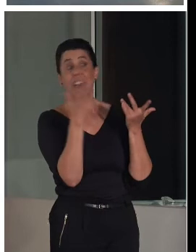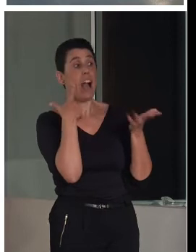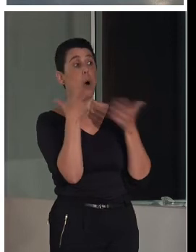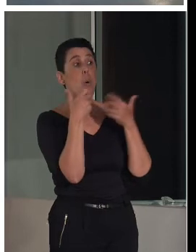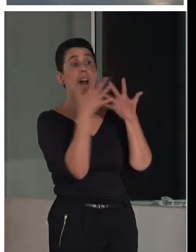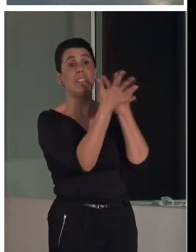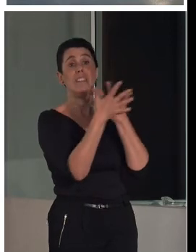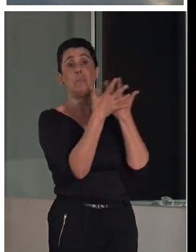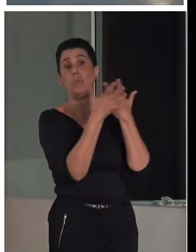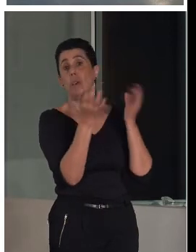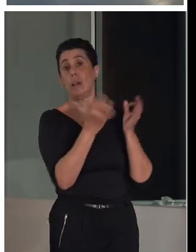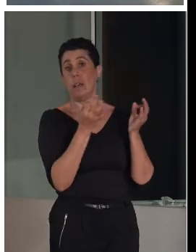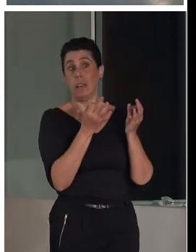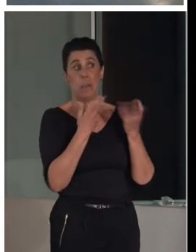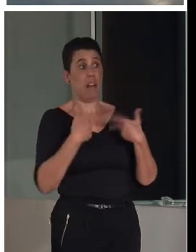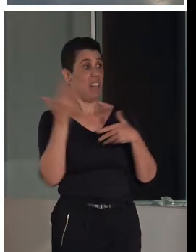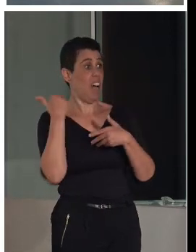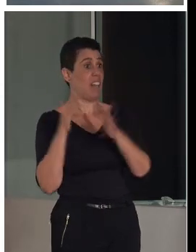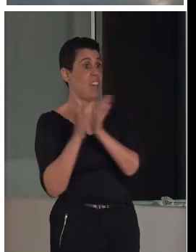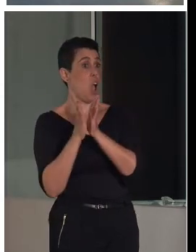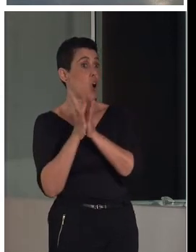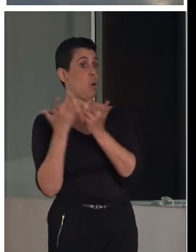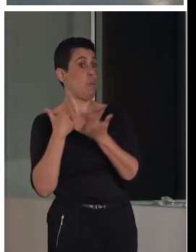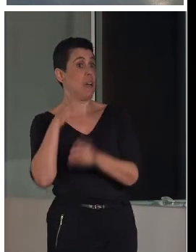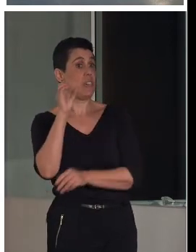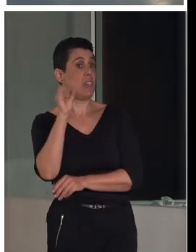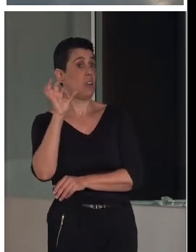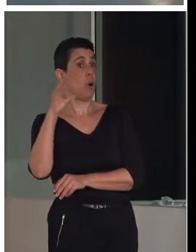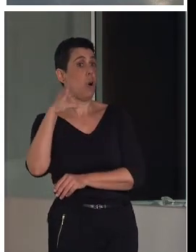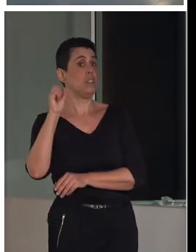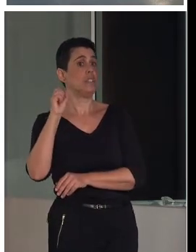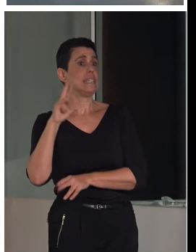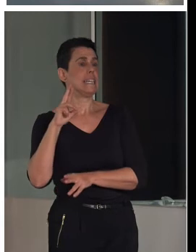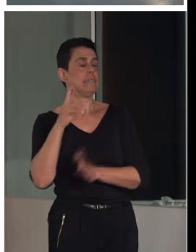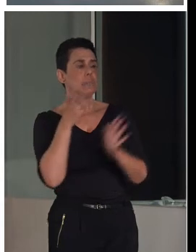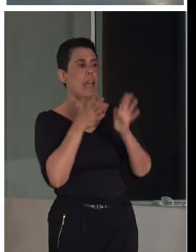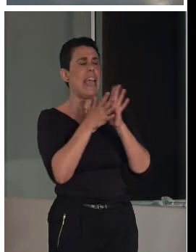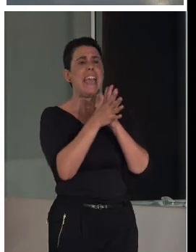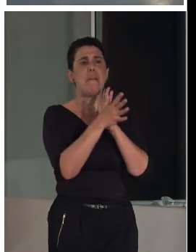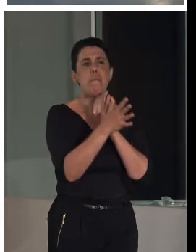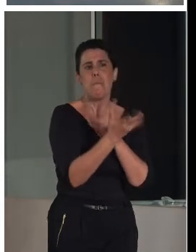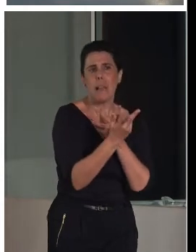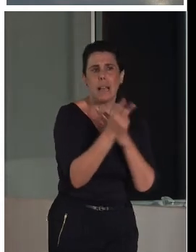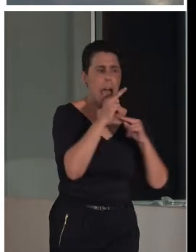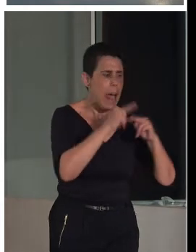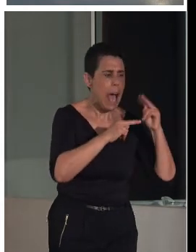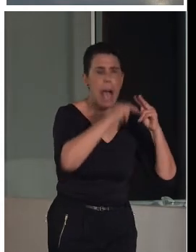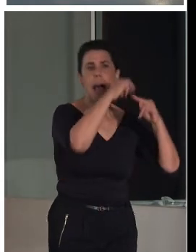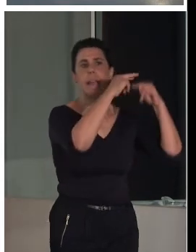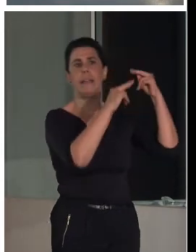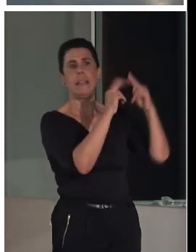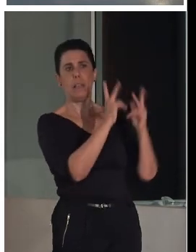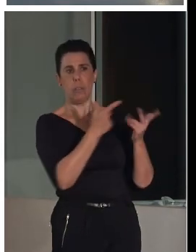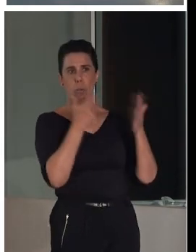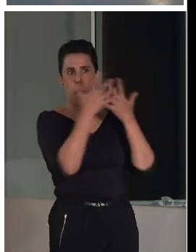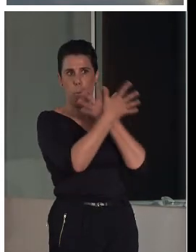Oscar, cuando hay que explicar la arquitectura, que es muy difícil de explicar la arquitectura mudéjar, muy difícil.